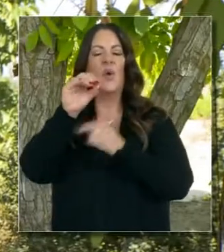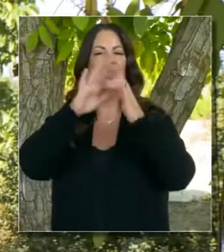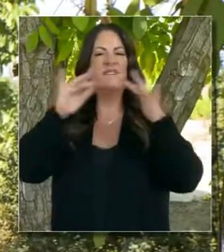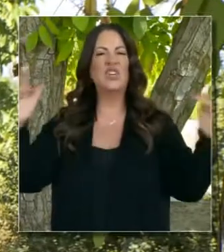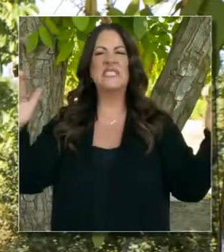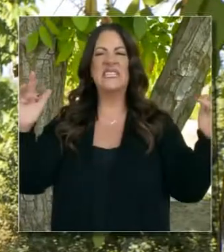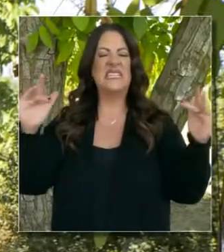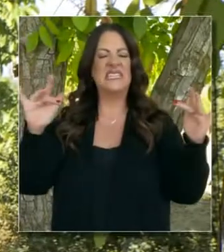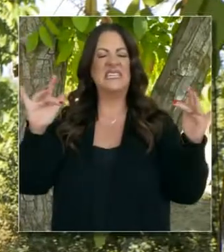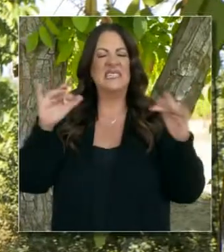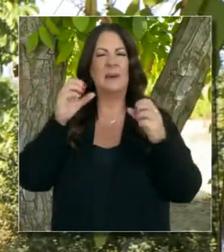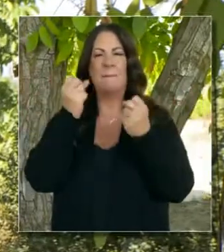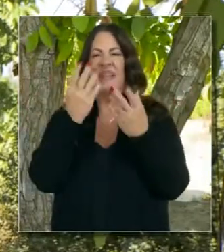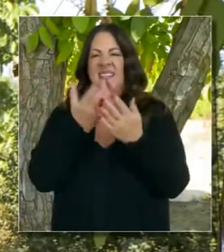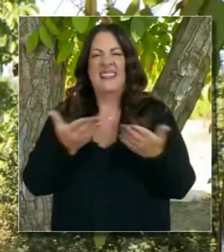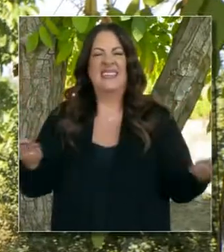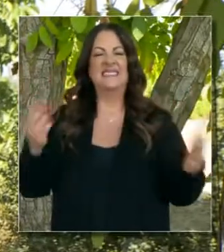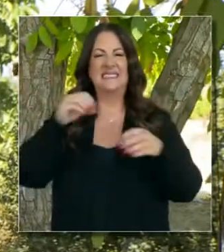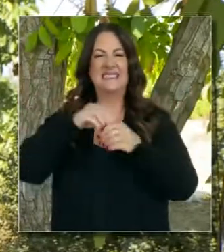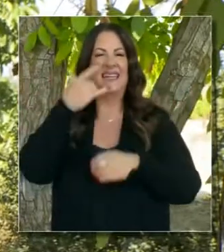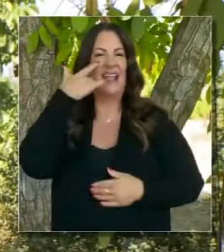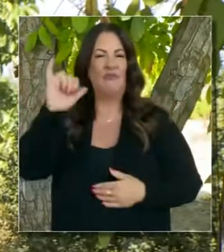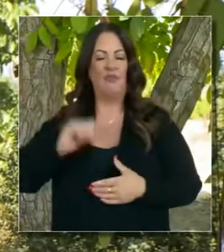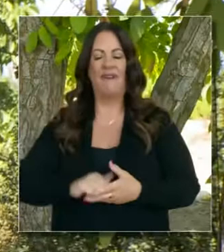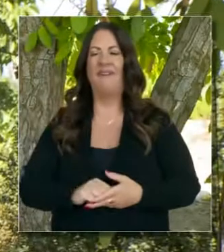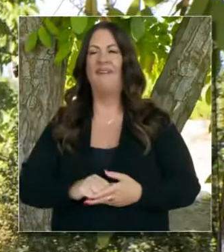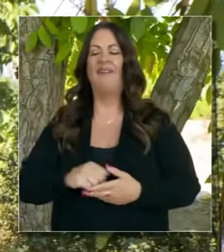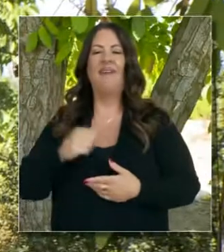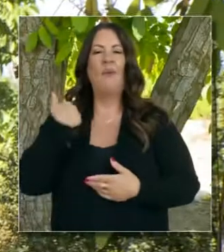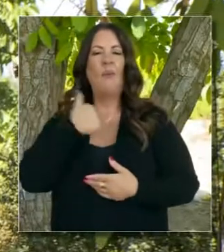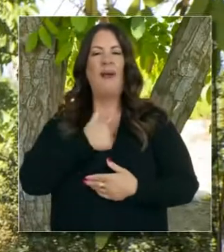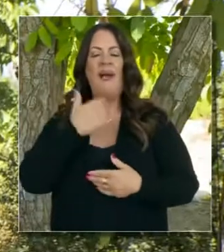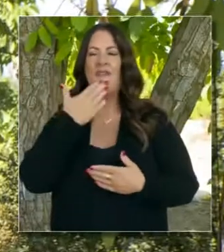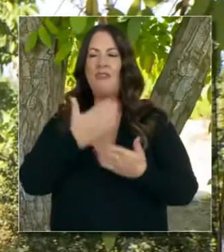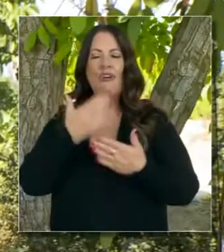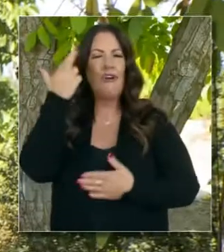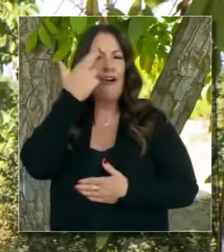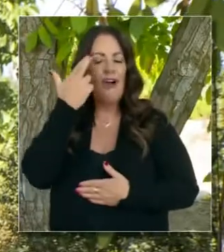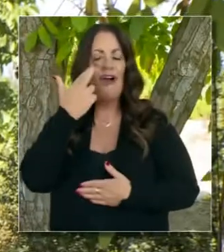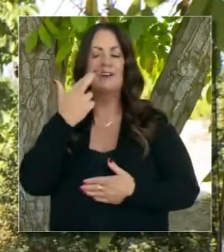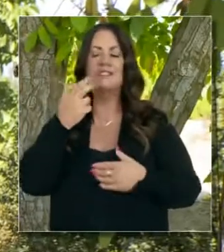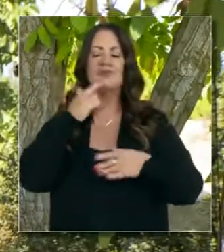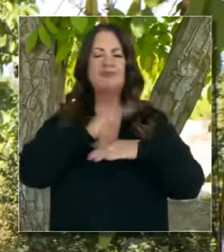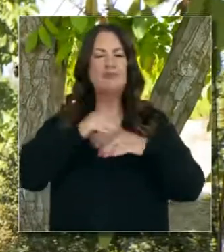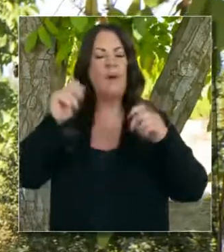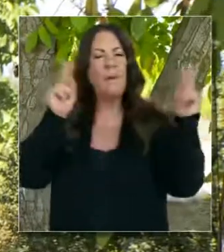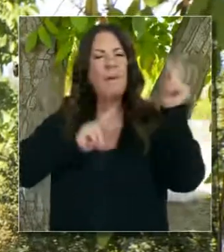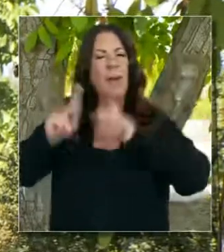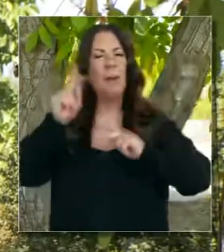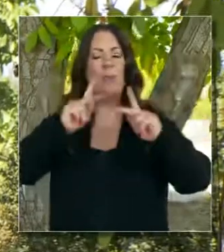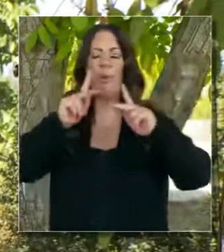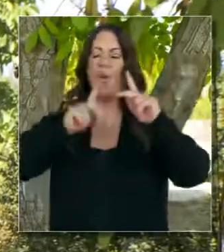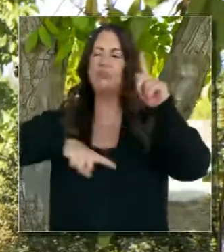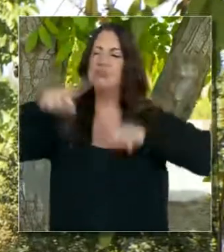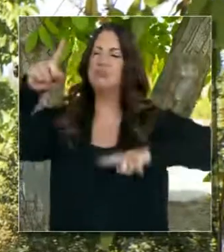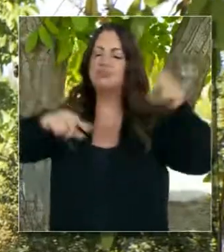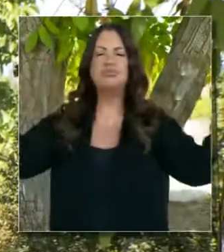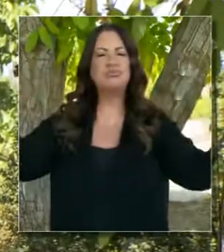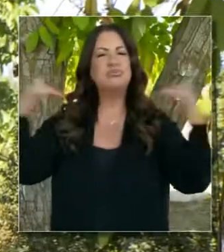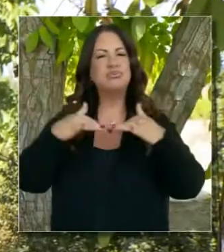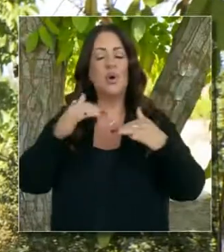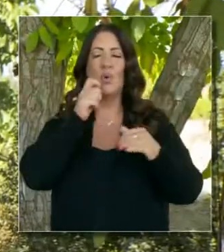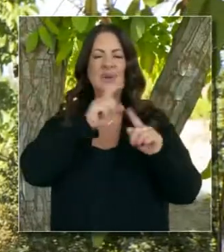a biodiversidad y conservación. Estamos aquí para avanzar la causa colectiva de reunir a gente más allá de sus